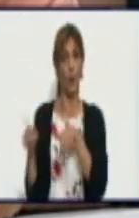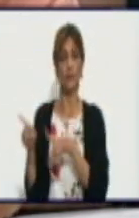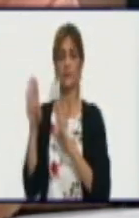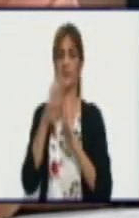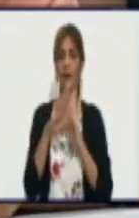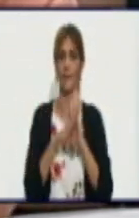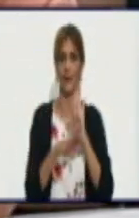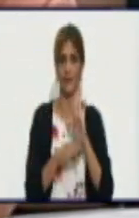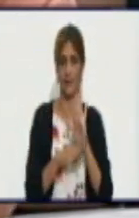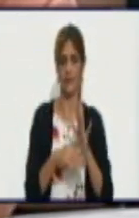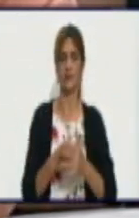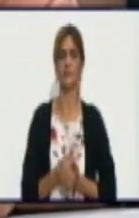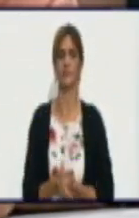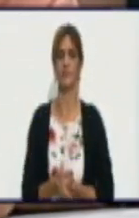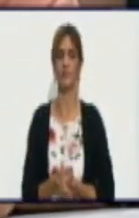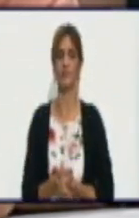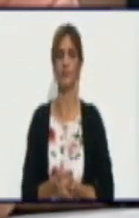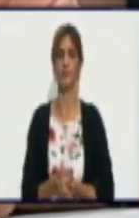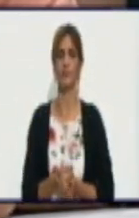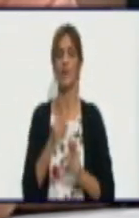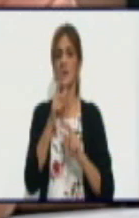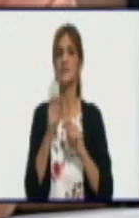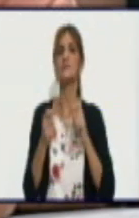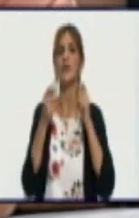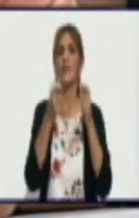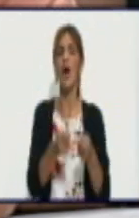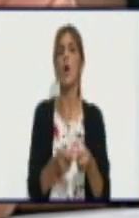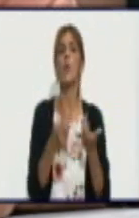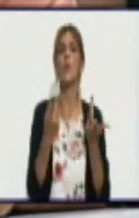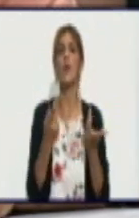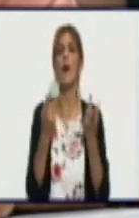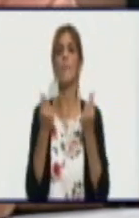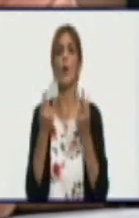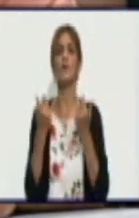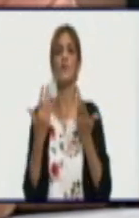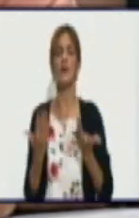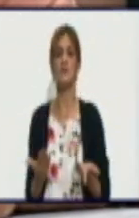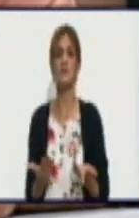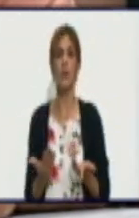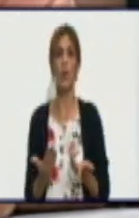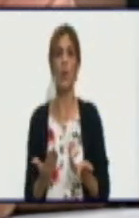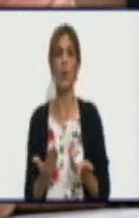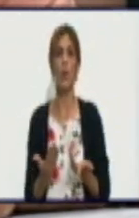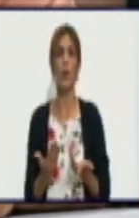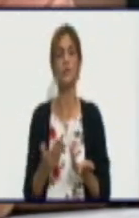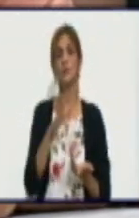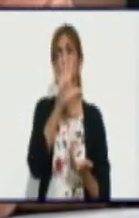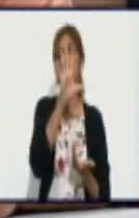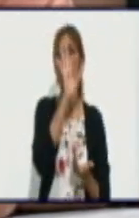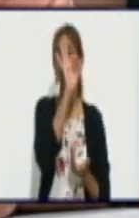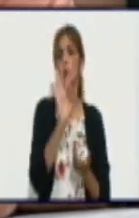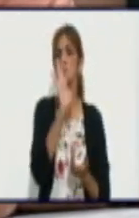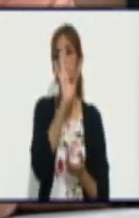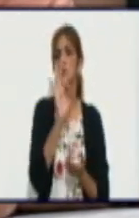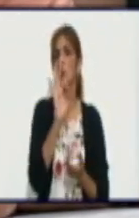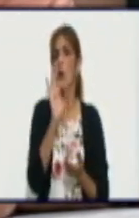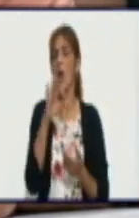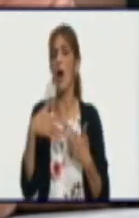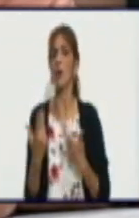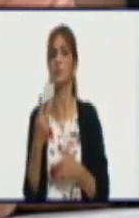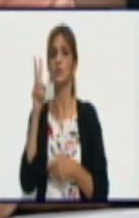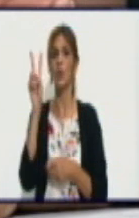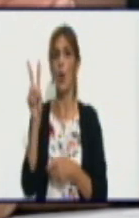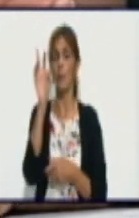Se otorga una bonificación consistente en aplicar en la disminución de un 5% a un 2% del pago del impuesto por los